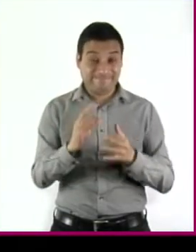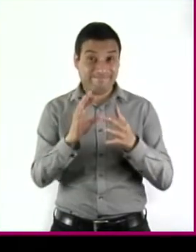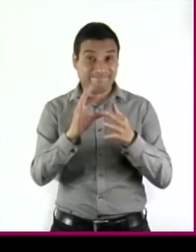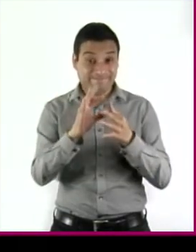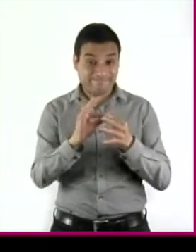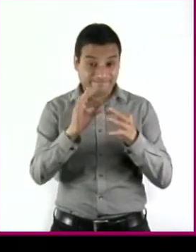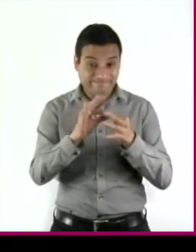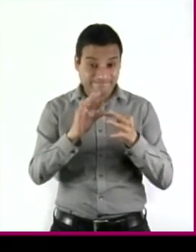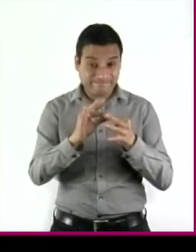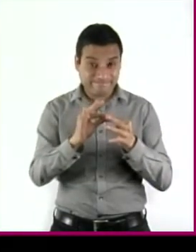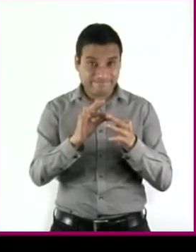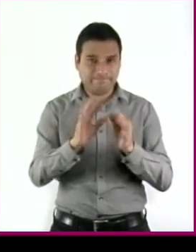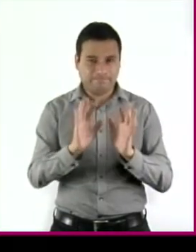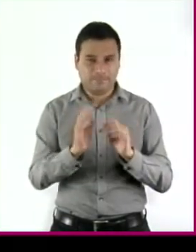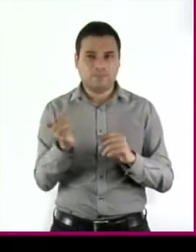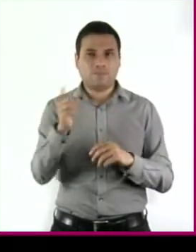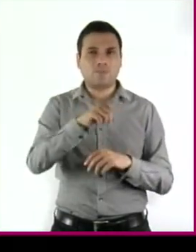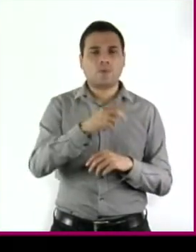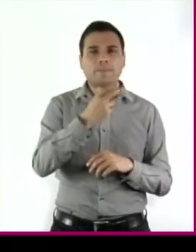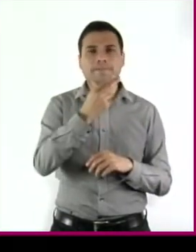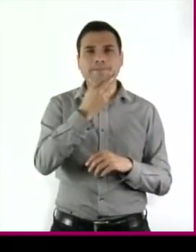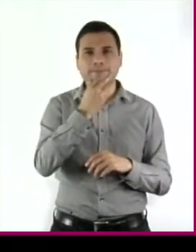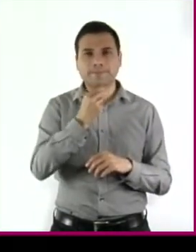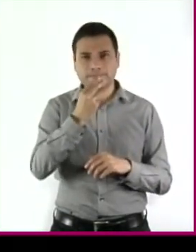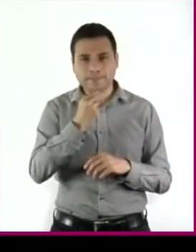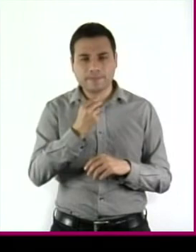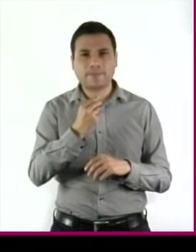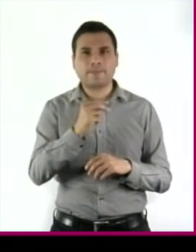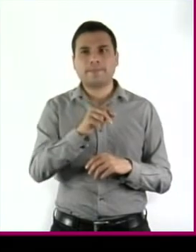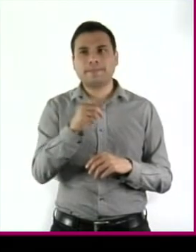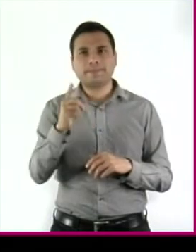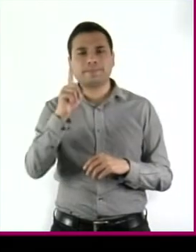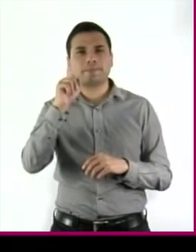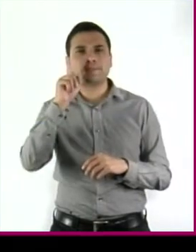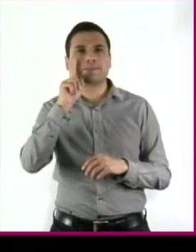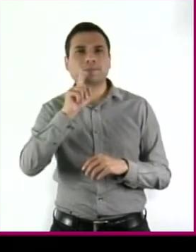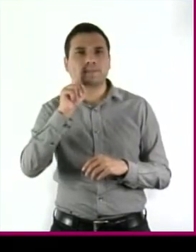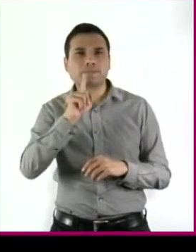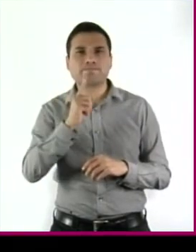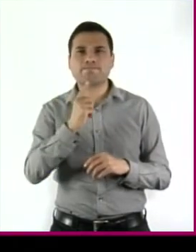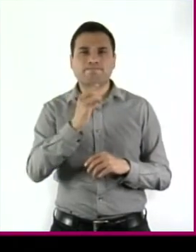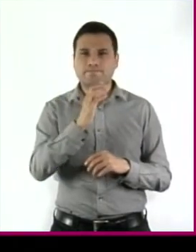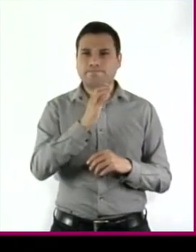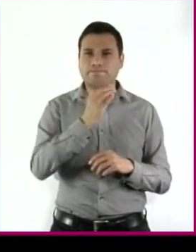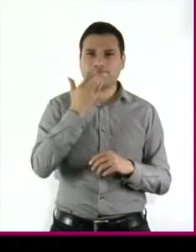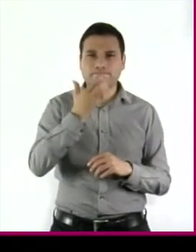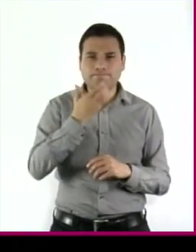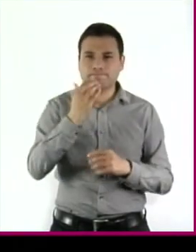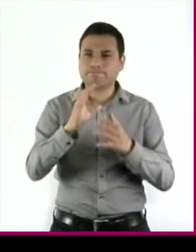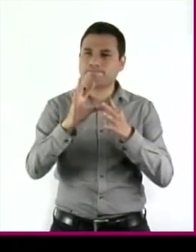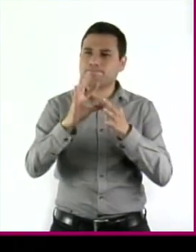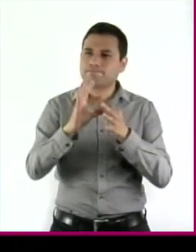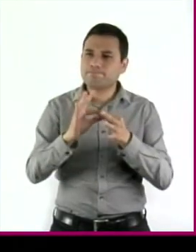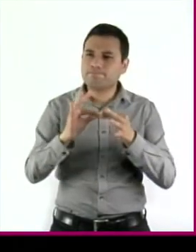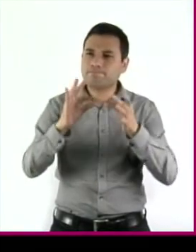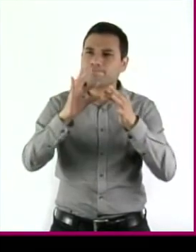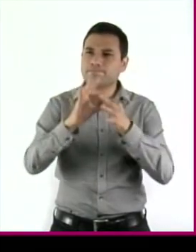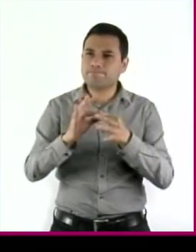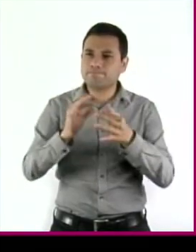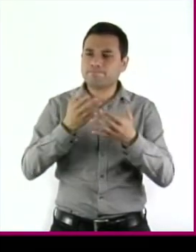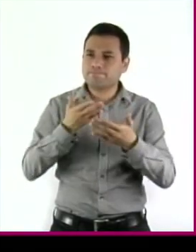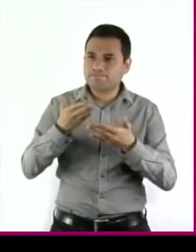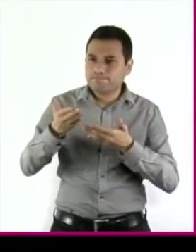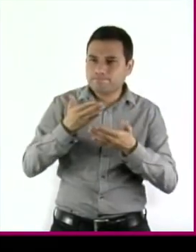Emiliano y Luna hacen ejercicio de la crítica por medios discursivos propios de la argumentación,